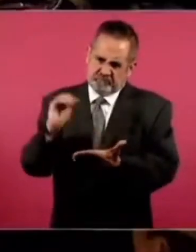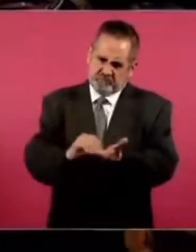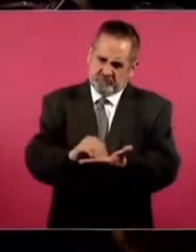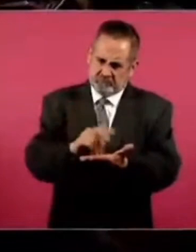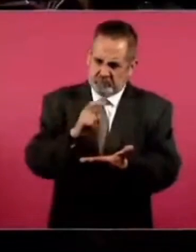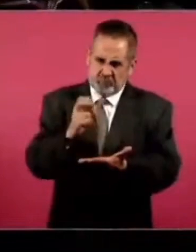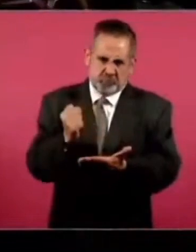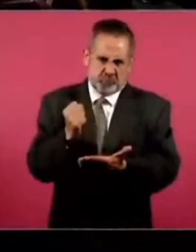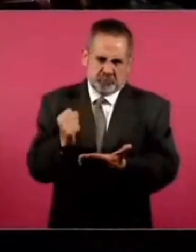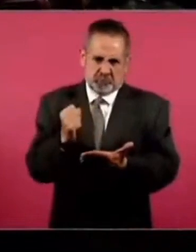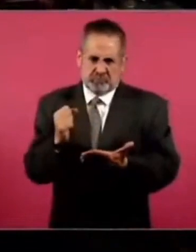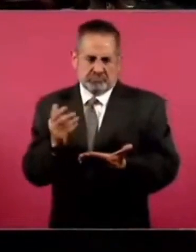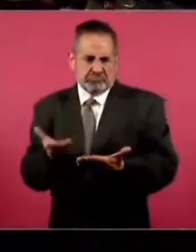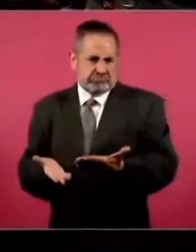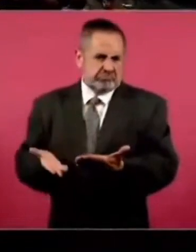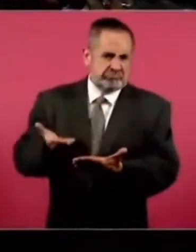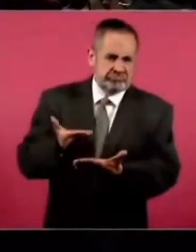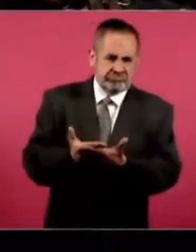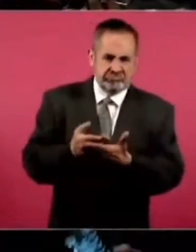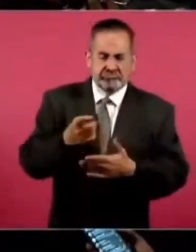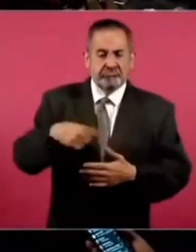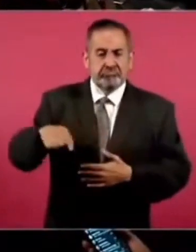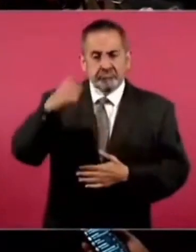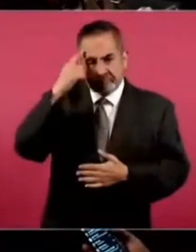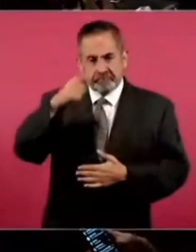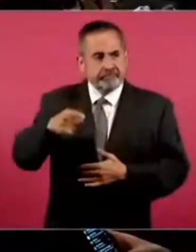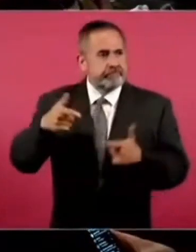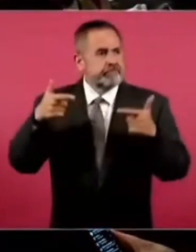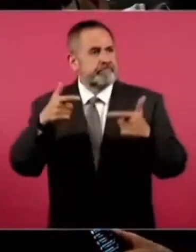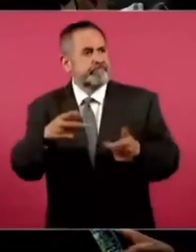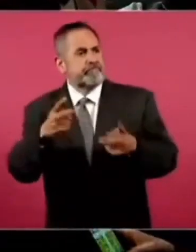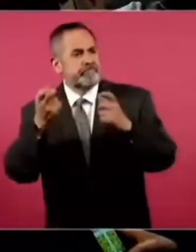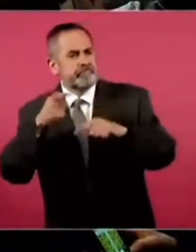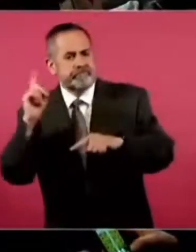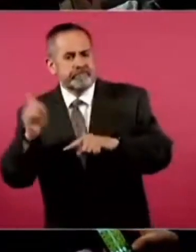Enérgica. Para combatir. Robos.